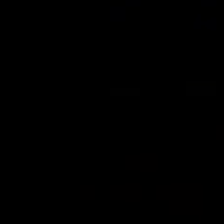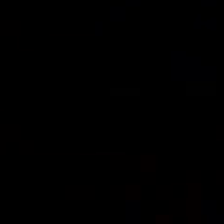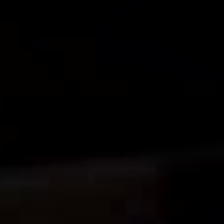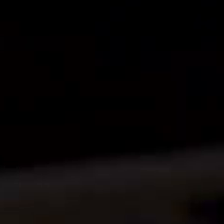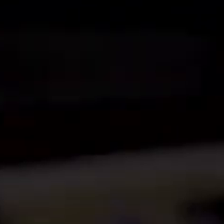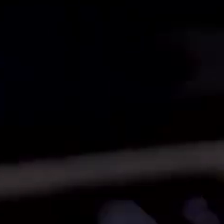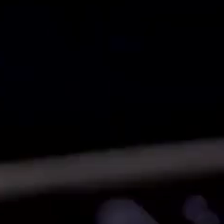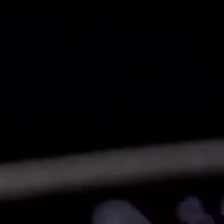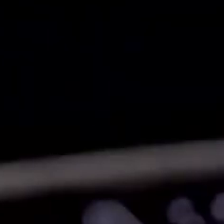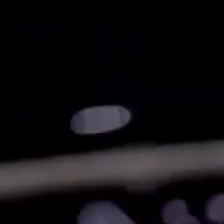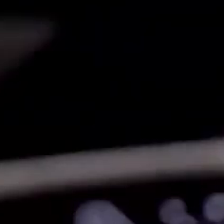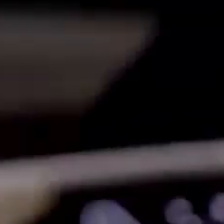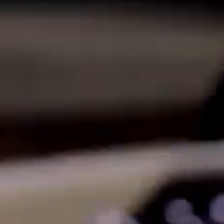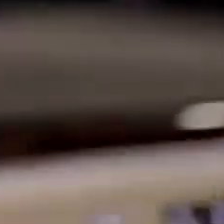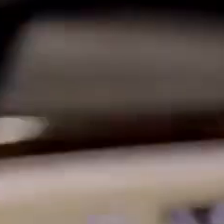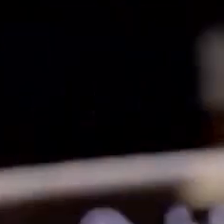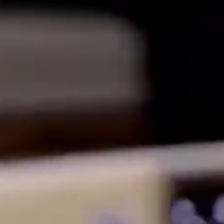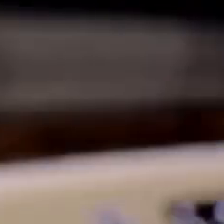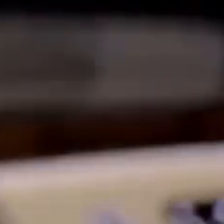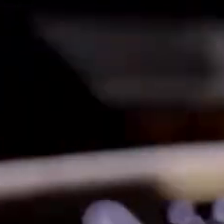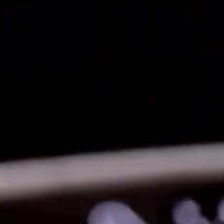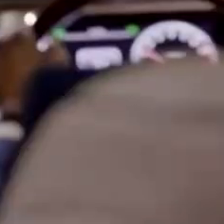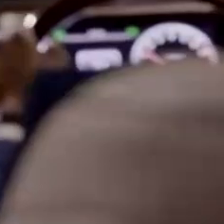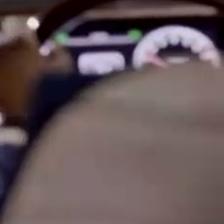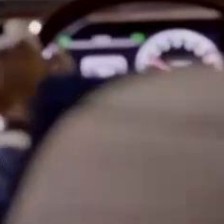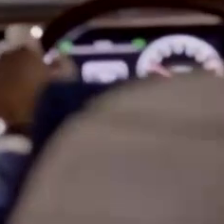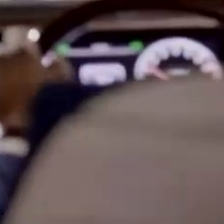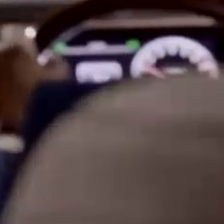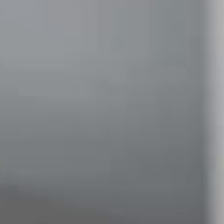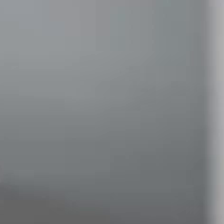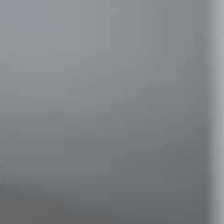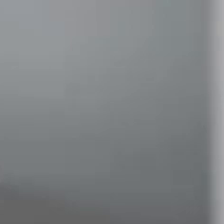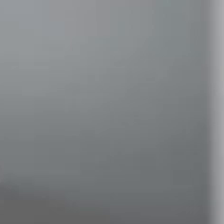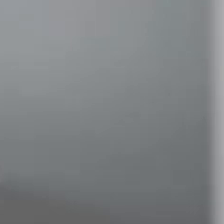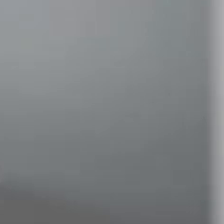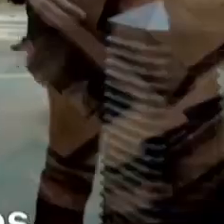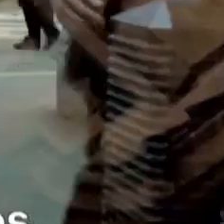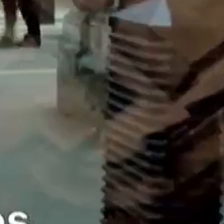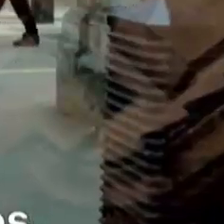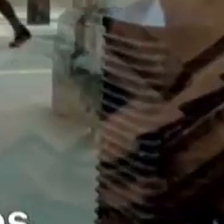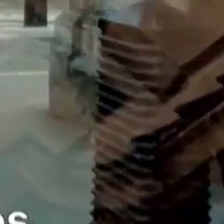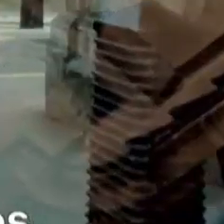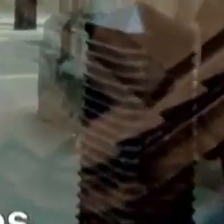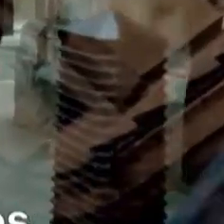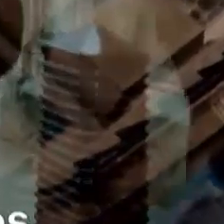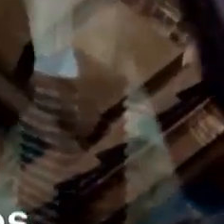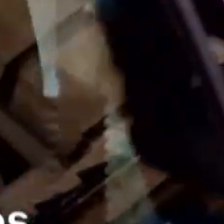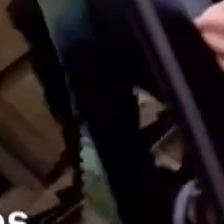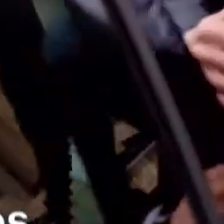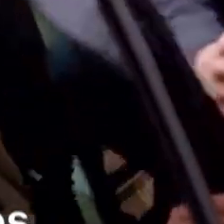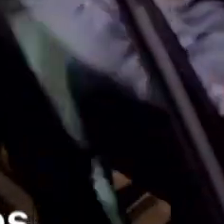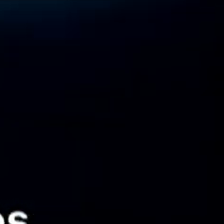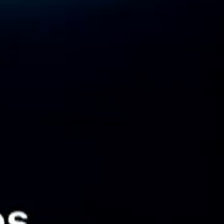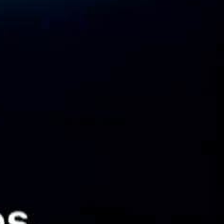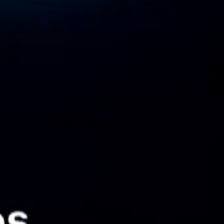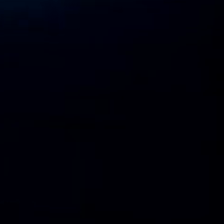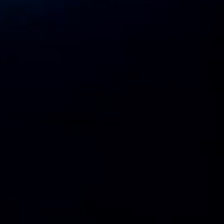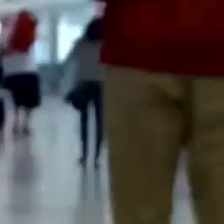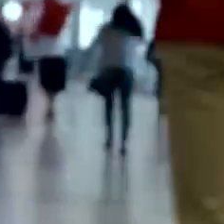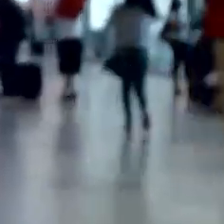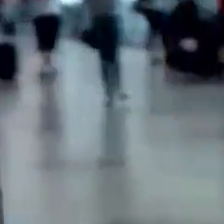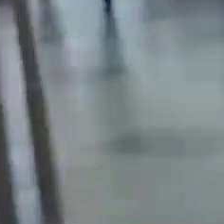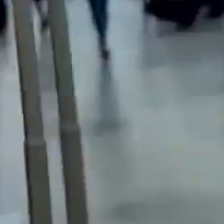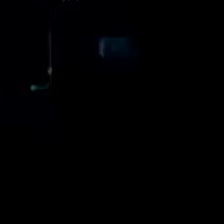And I still fear for your life. Yeah. The powerful people that are involved. But I can't keep quiet just because it'll make powerful